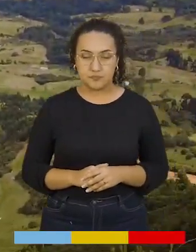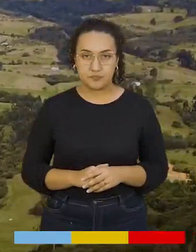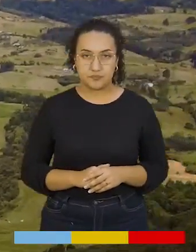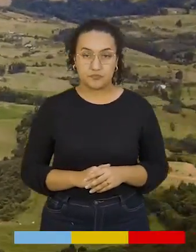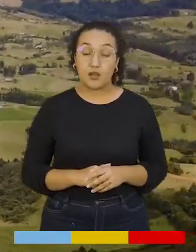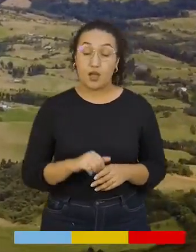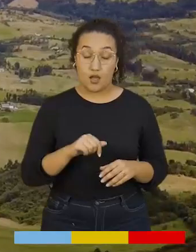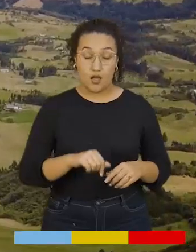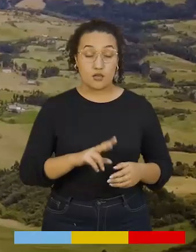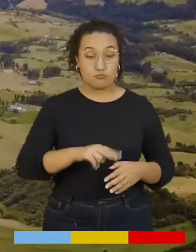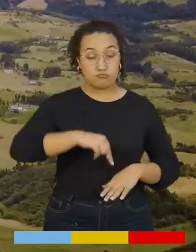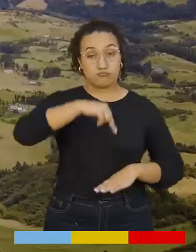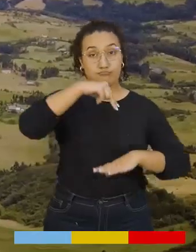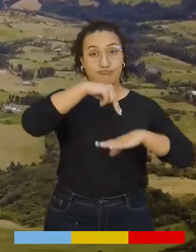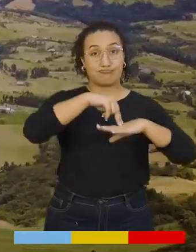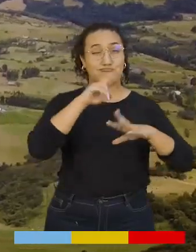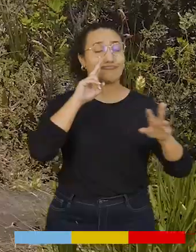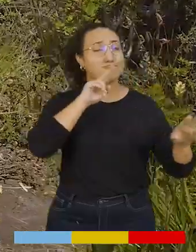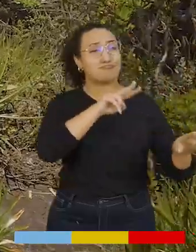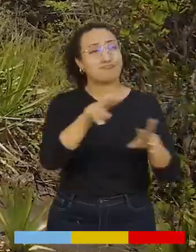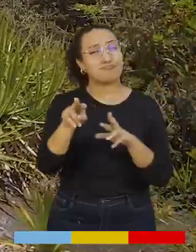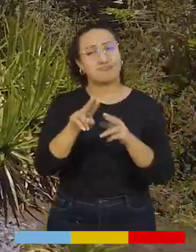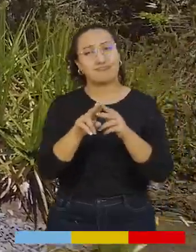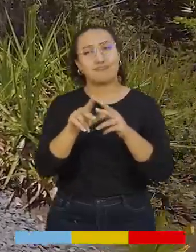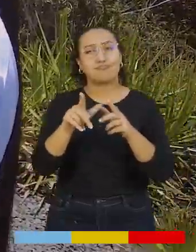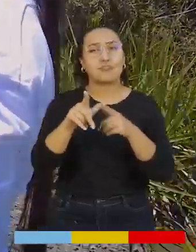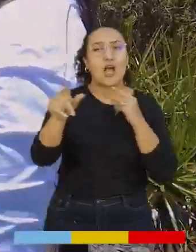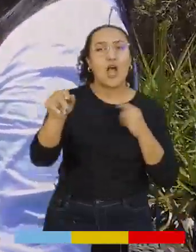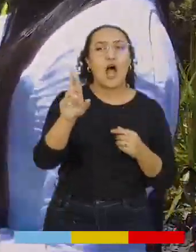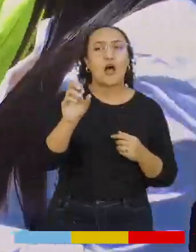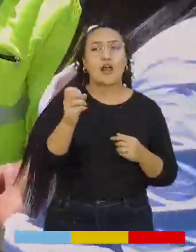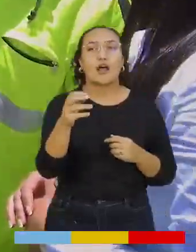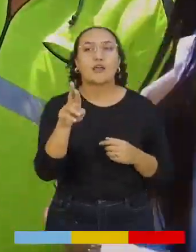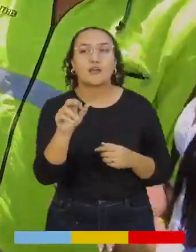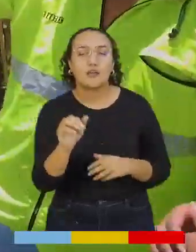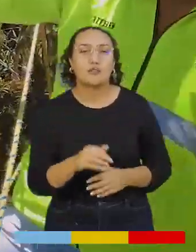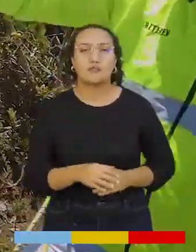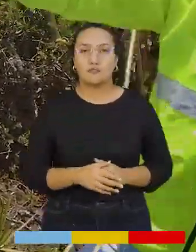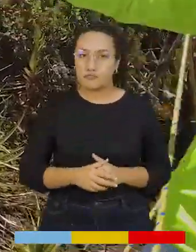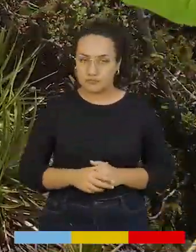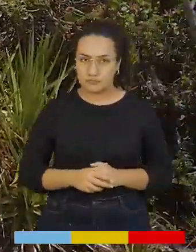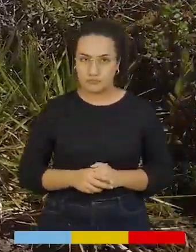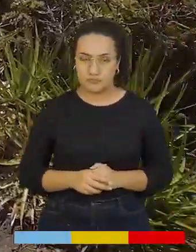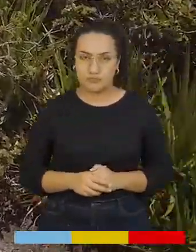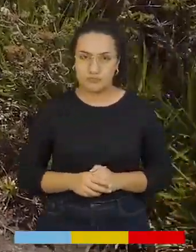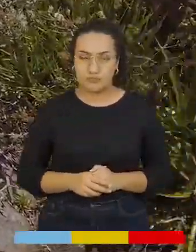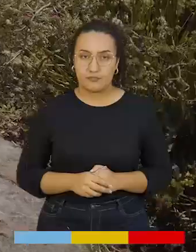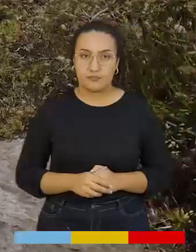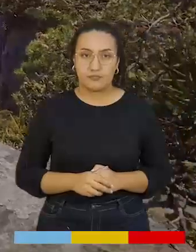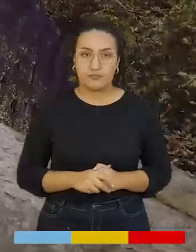paisaje, desde el Cáenz de Ráquira, Laguna de Fúquene, mucho más al desprendedor y mucho mejor el paisaje.